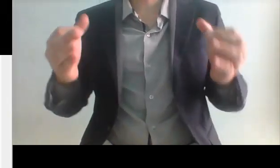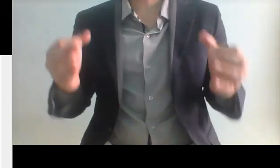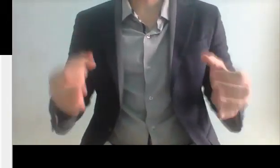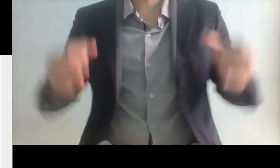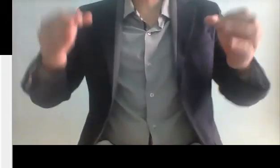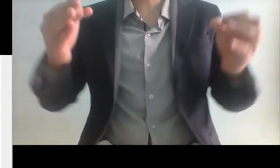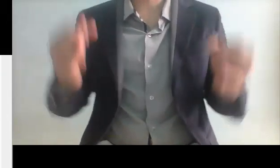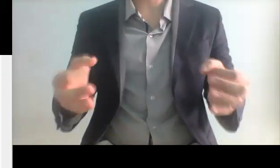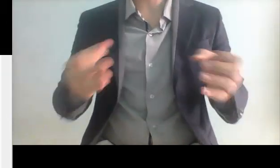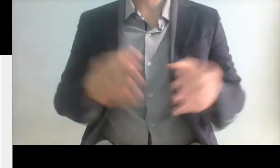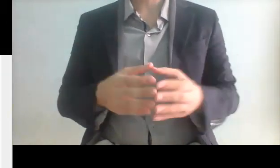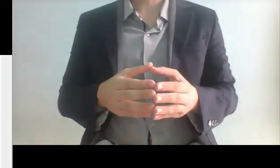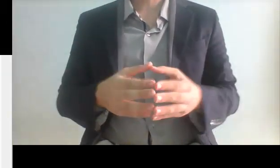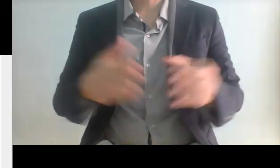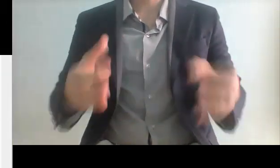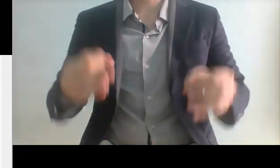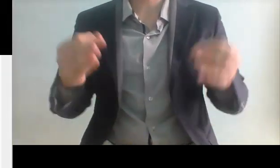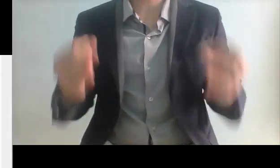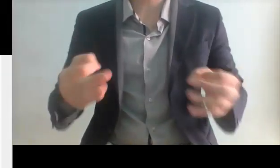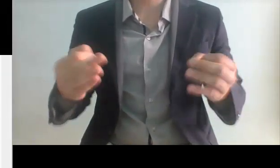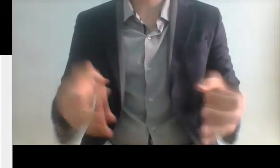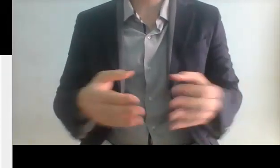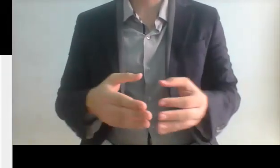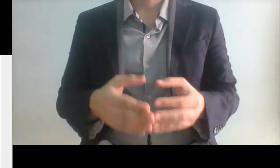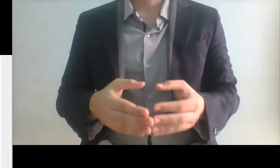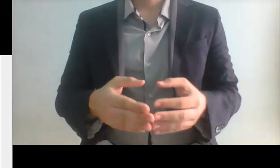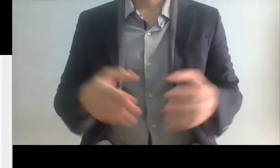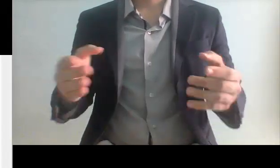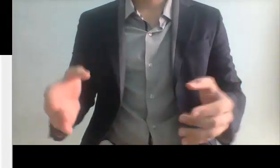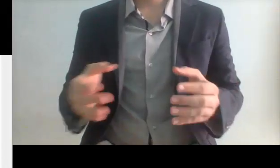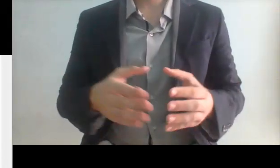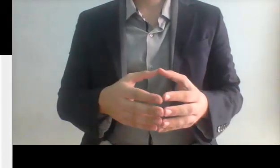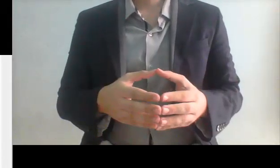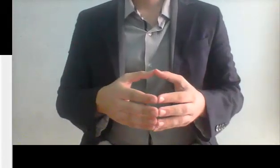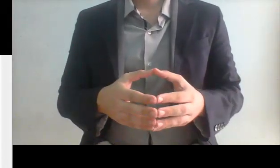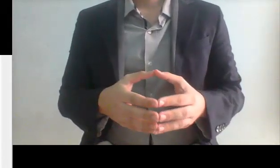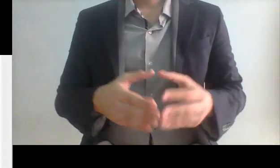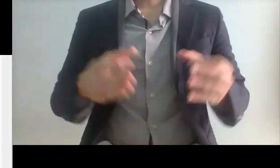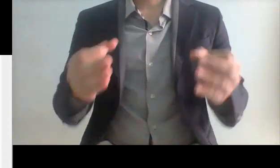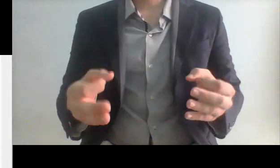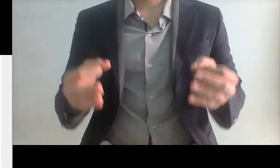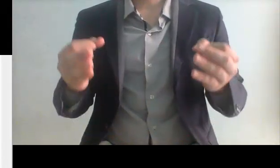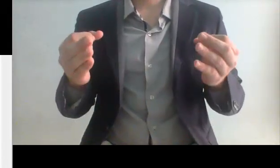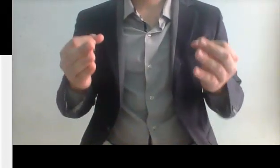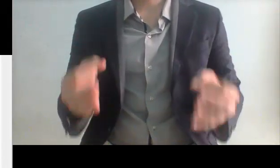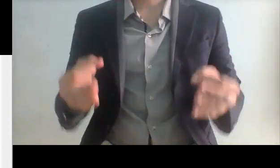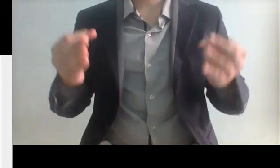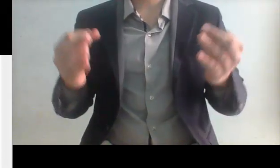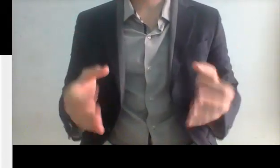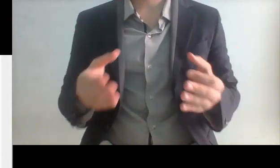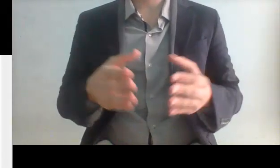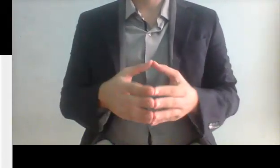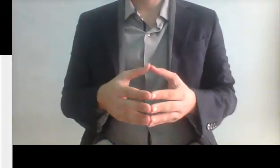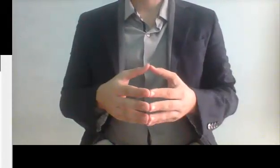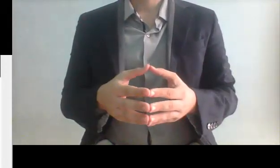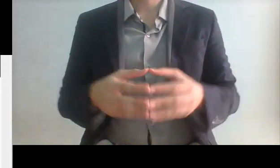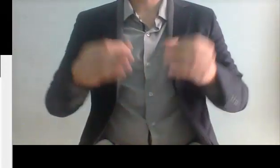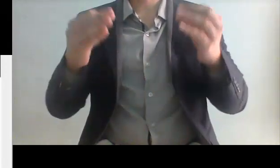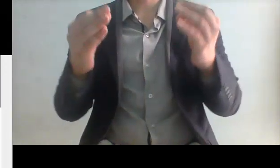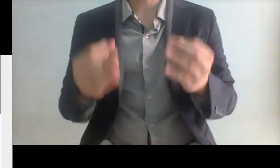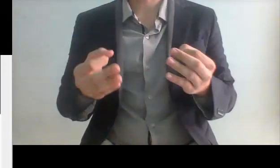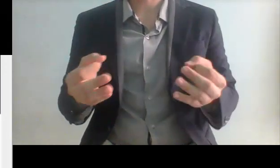porque esto les va a dar un madrazo sobre todo parte de los Oya por lo que hicieron van a intentar hacer fraude en el INE